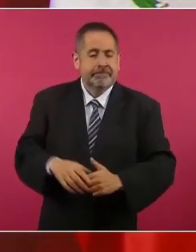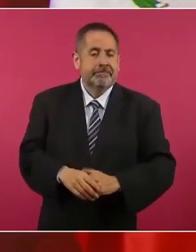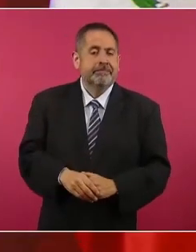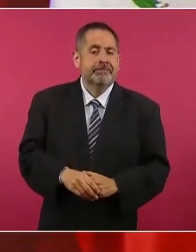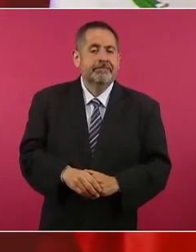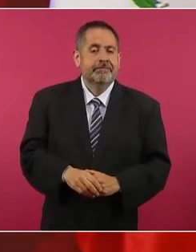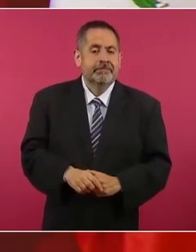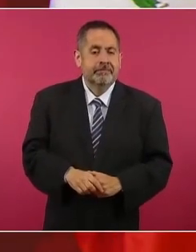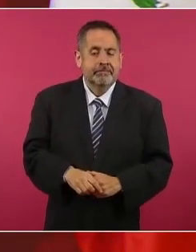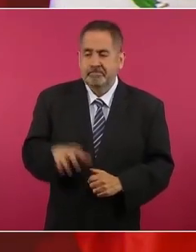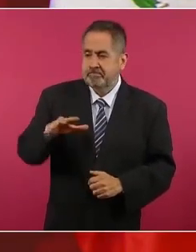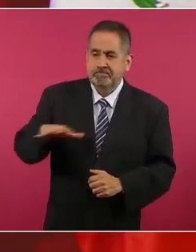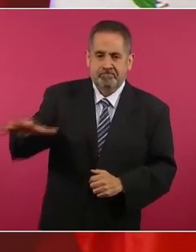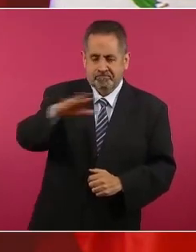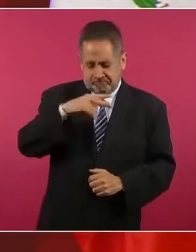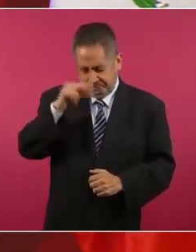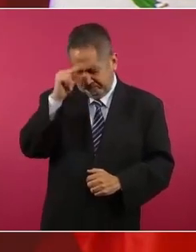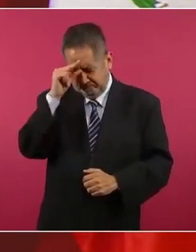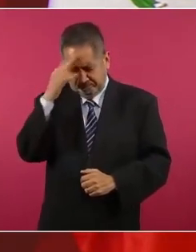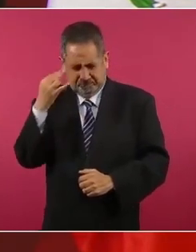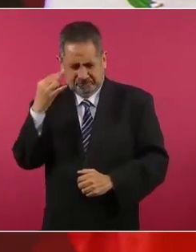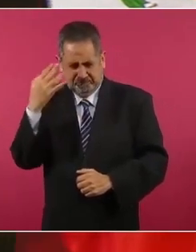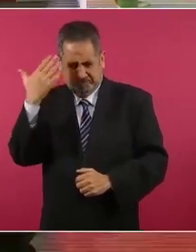El pueblo es mucha pieza.